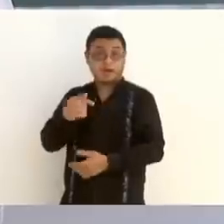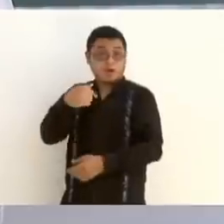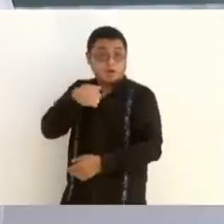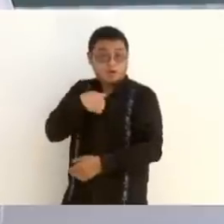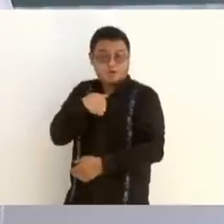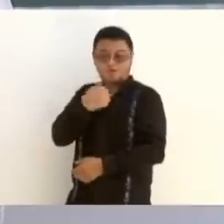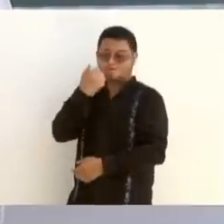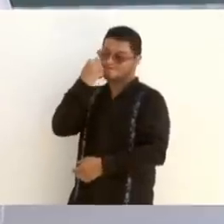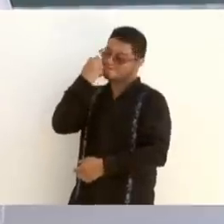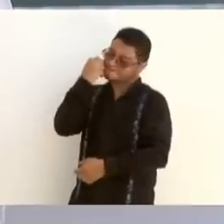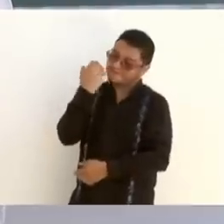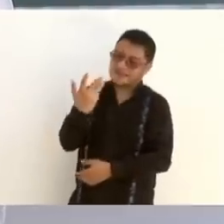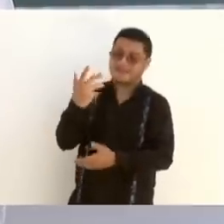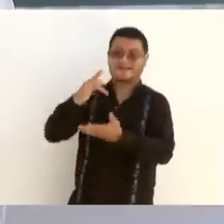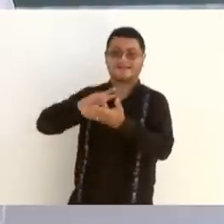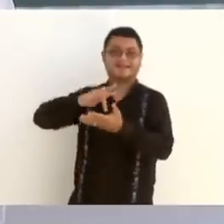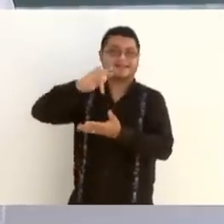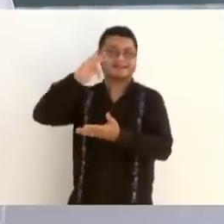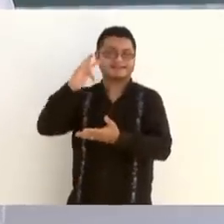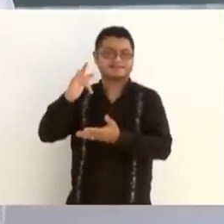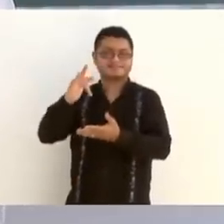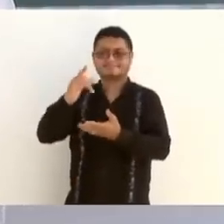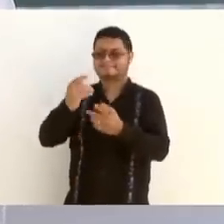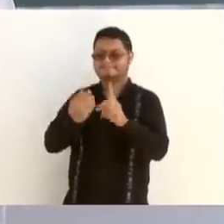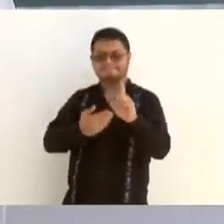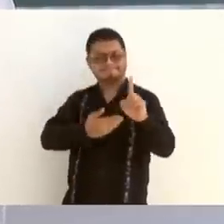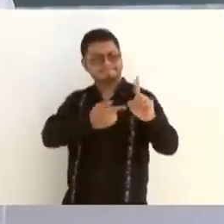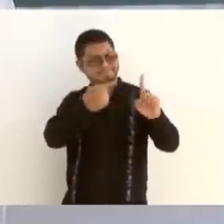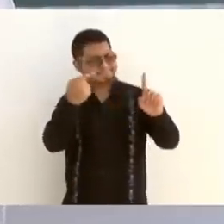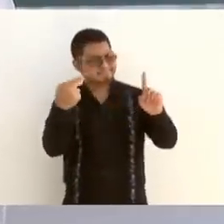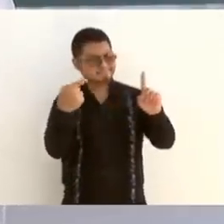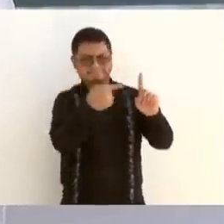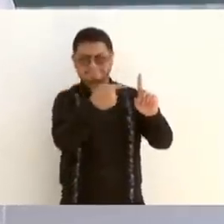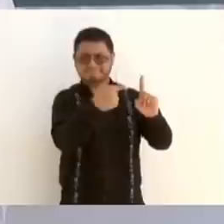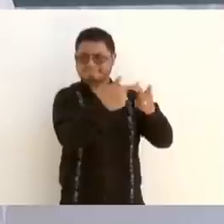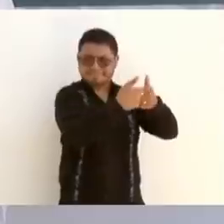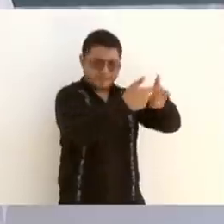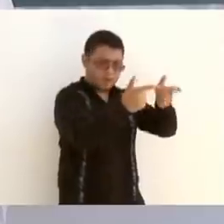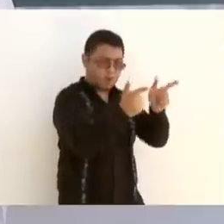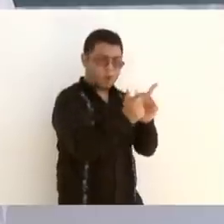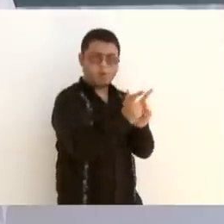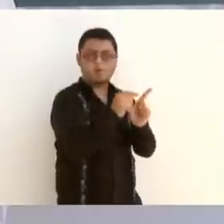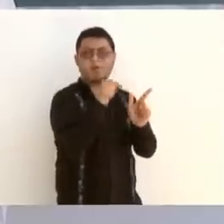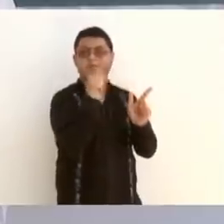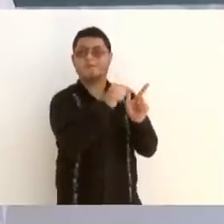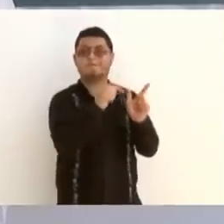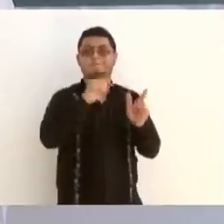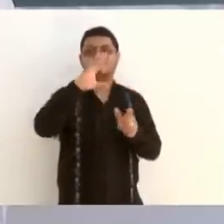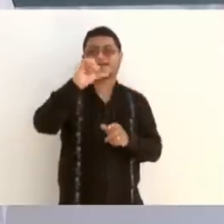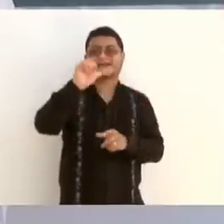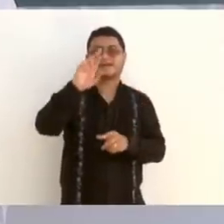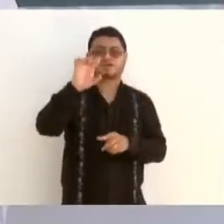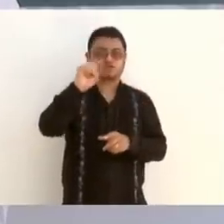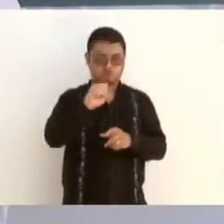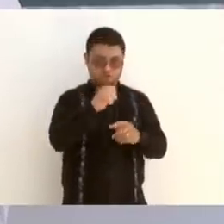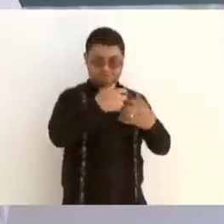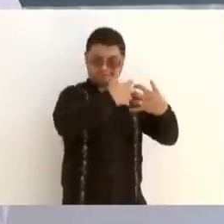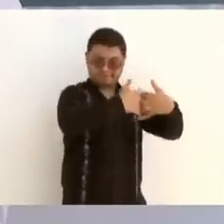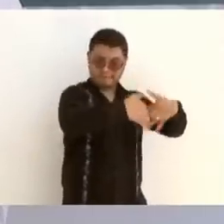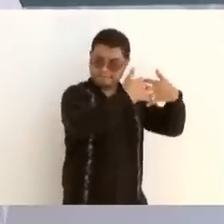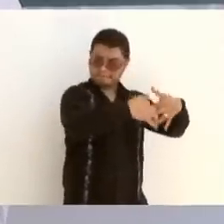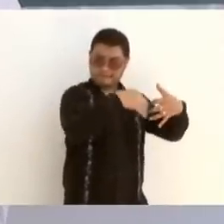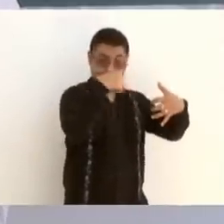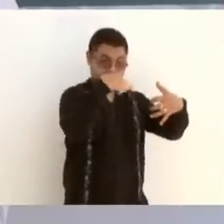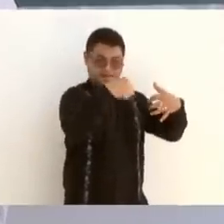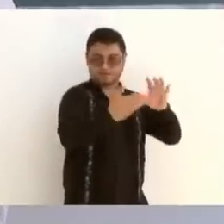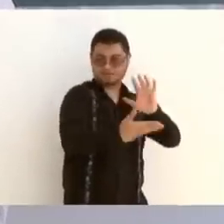al Grupo Carso, que es la empresa constructora de